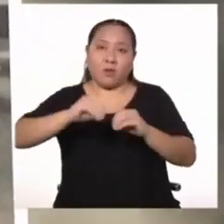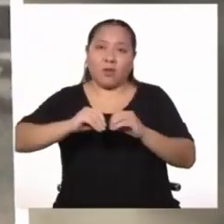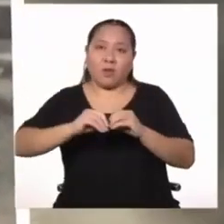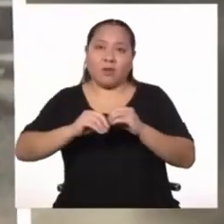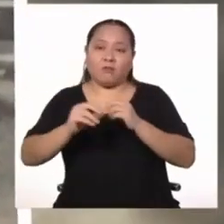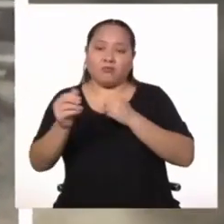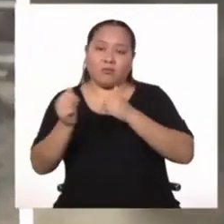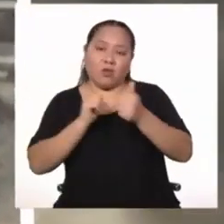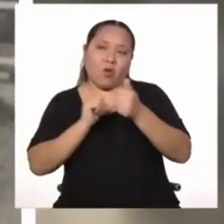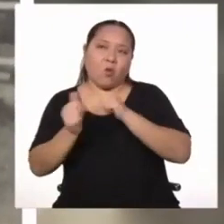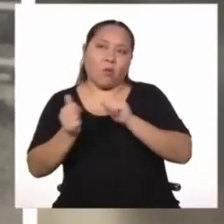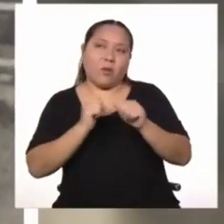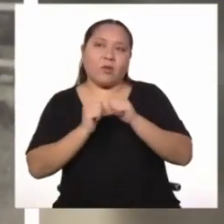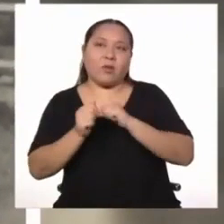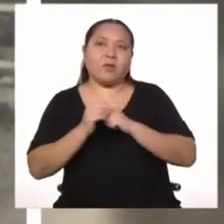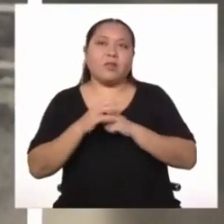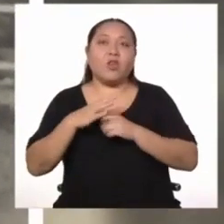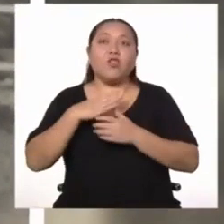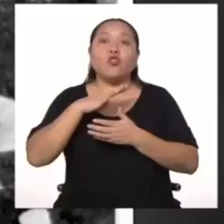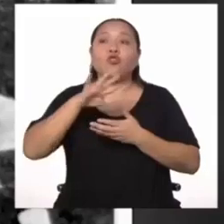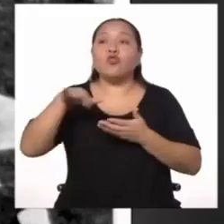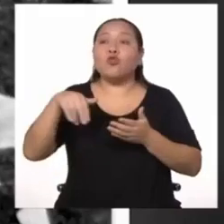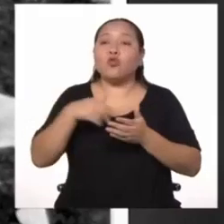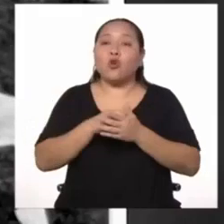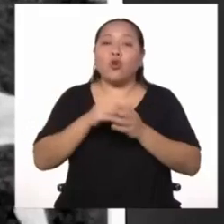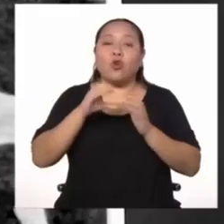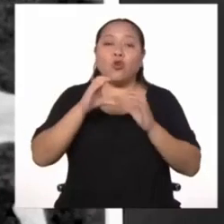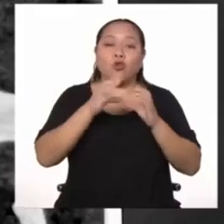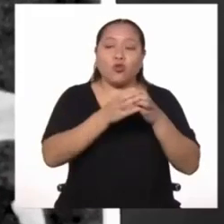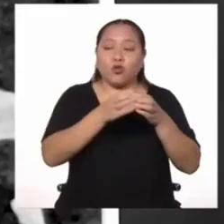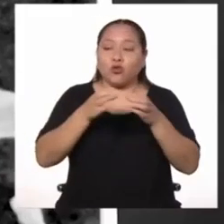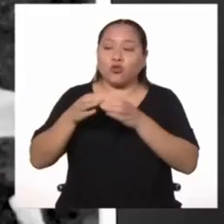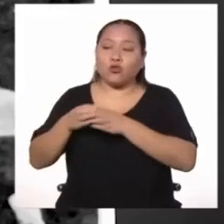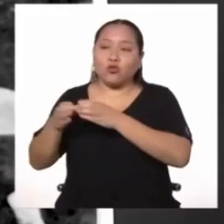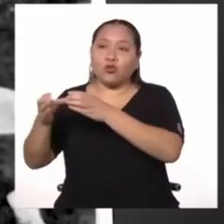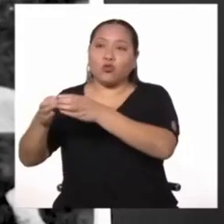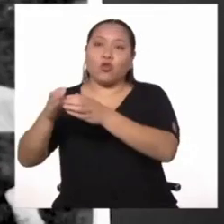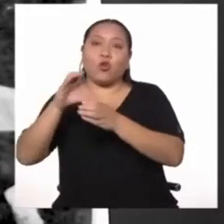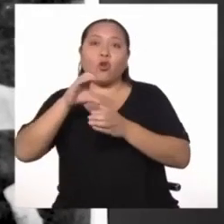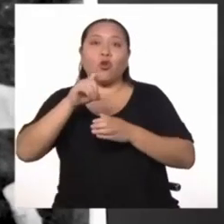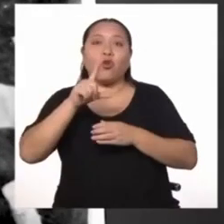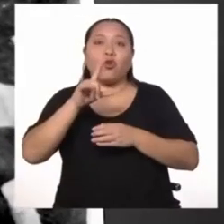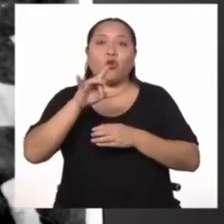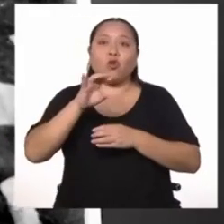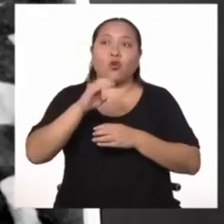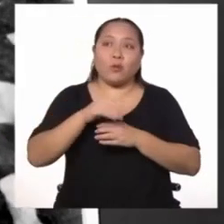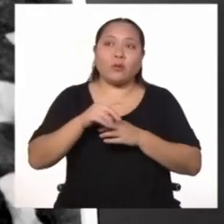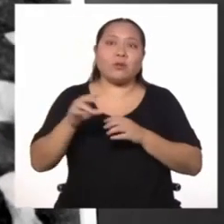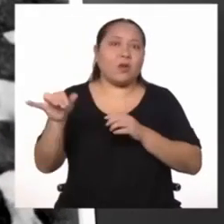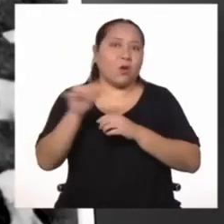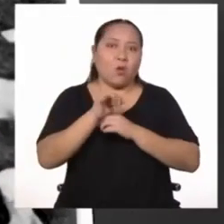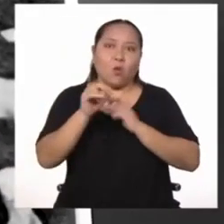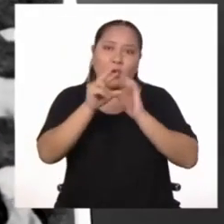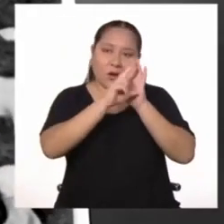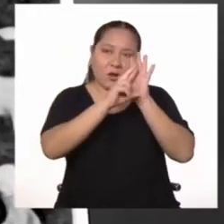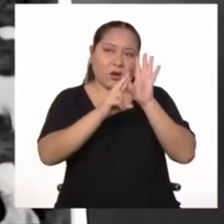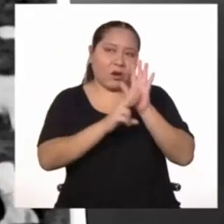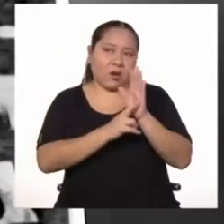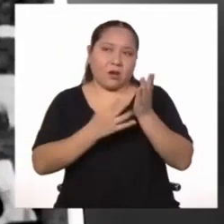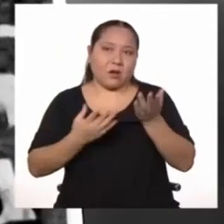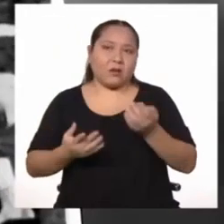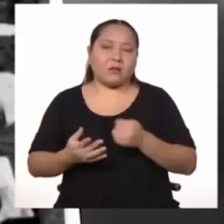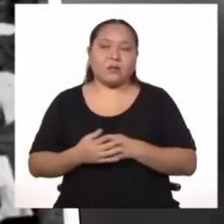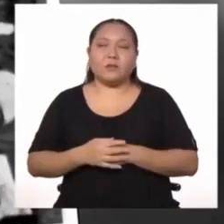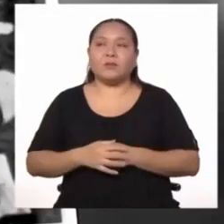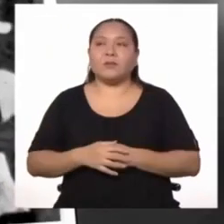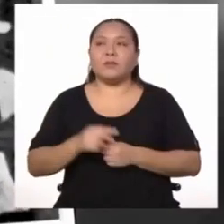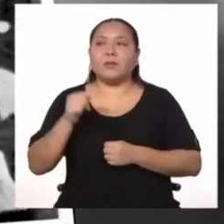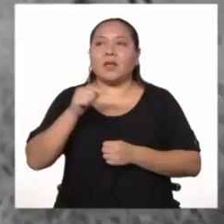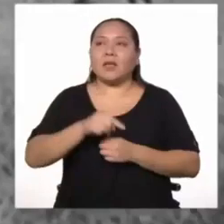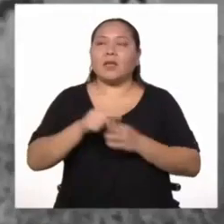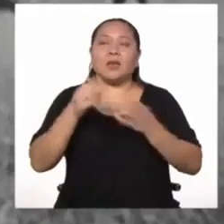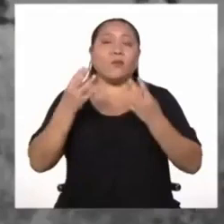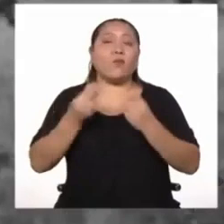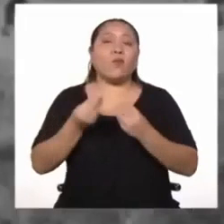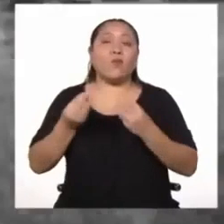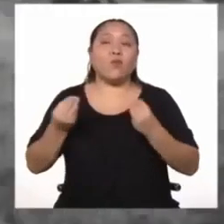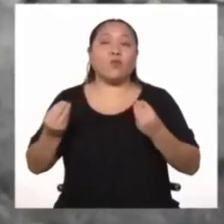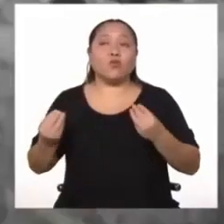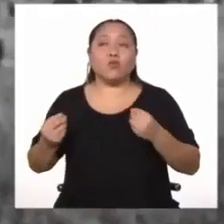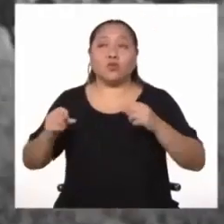competencia. decir, todos los clubes o los participantes de un campeonato tenían que seguir las mismas reglas. Y como había muchos